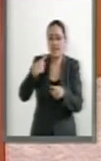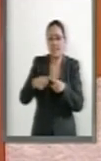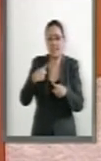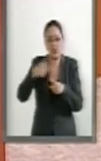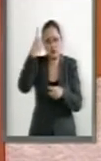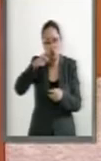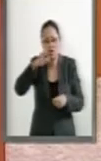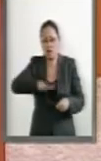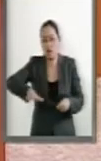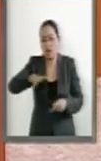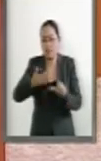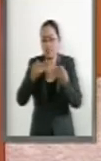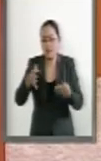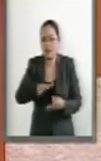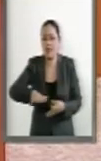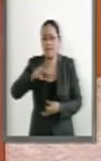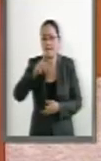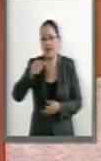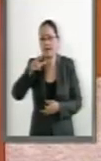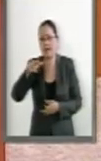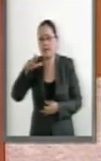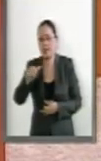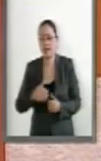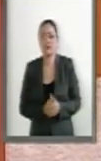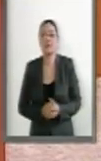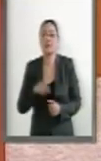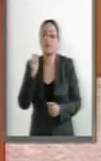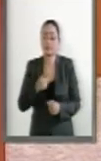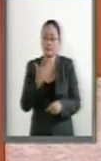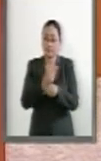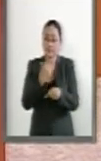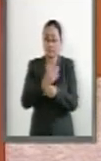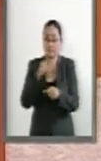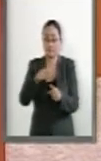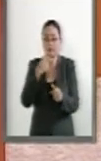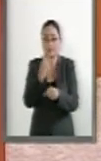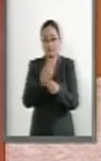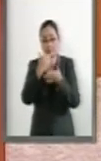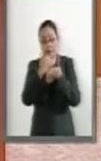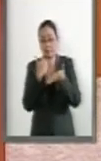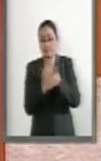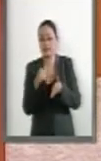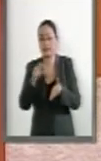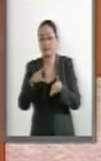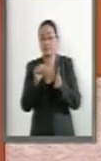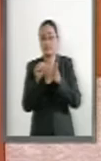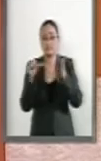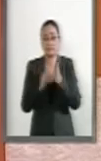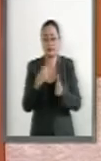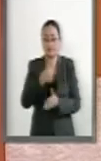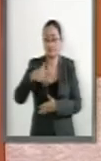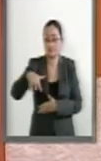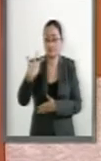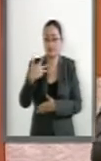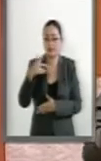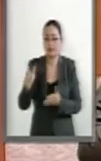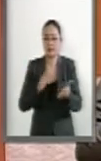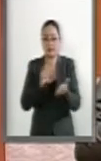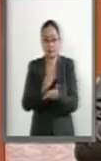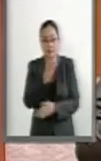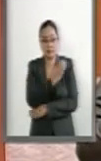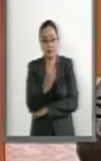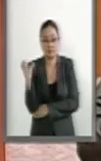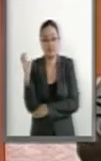de los ejidatarios. También tenemos una modificación a un segundo párrafo del artículo 115 de la ley agraria.